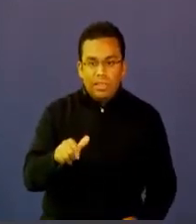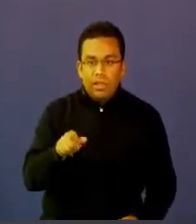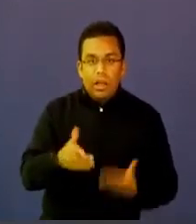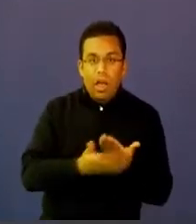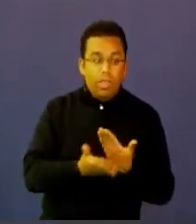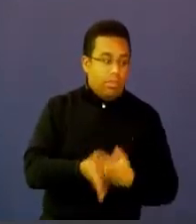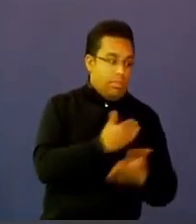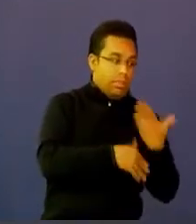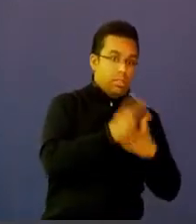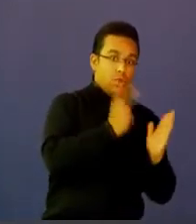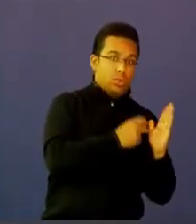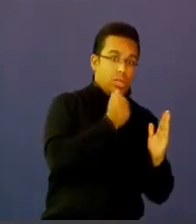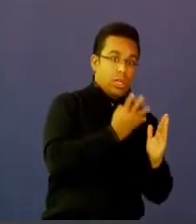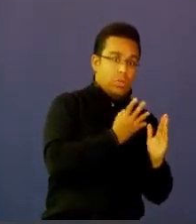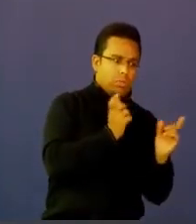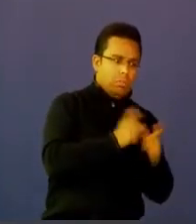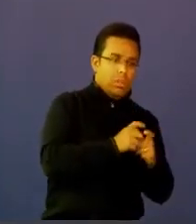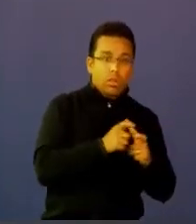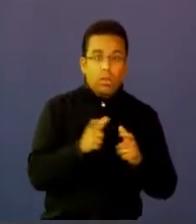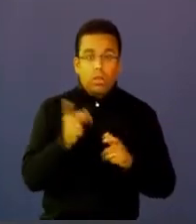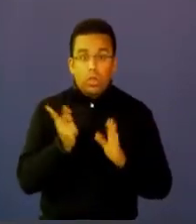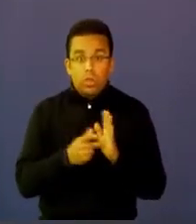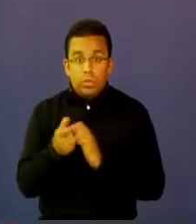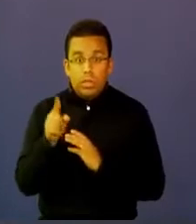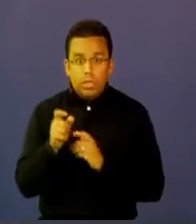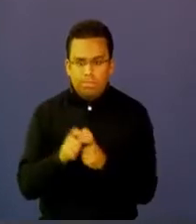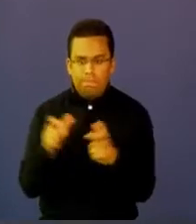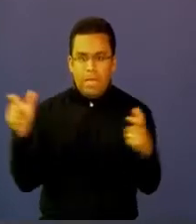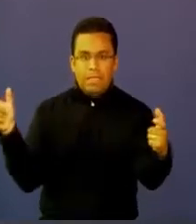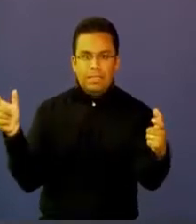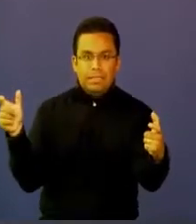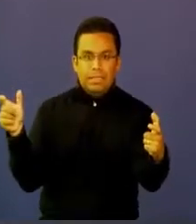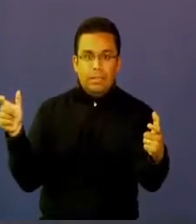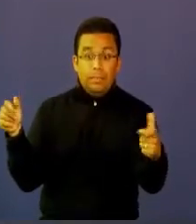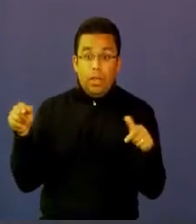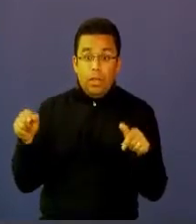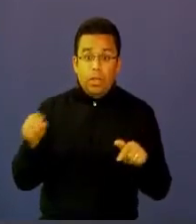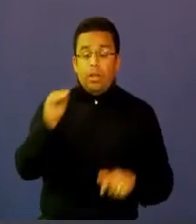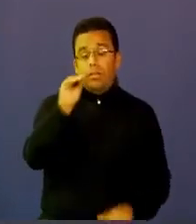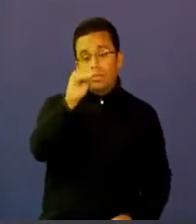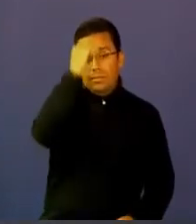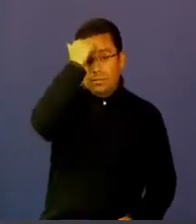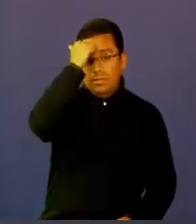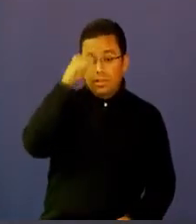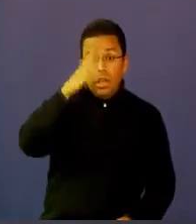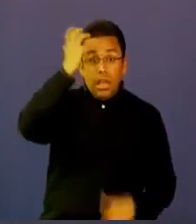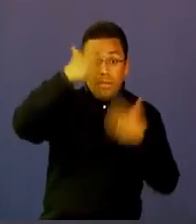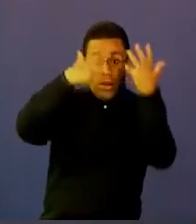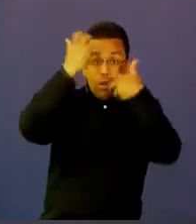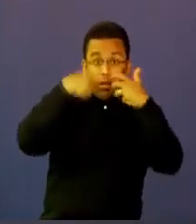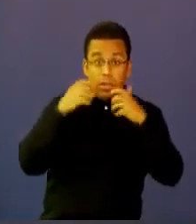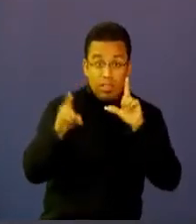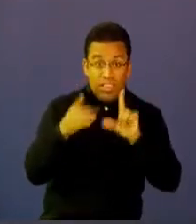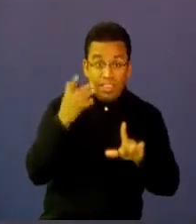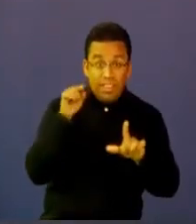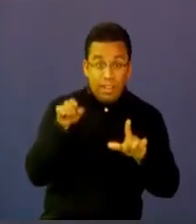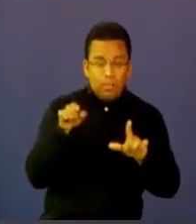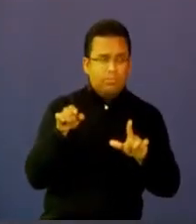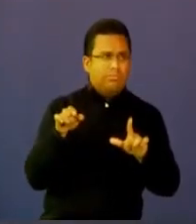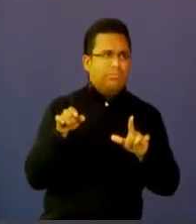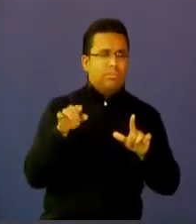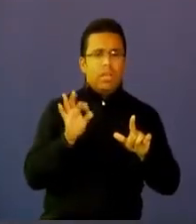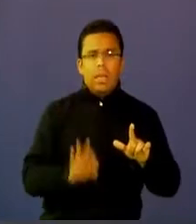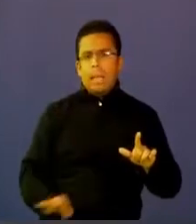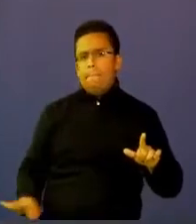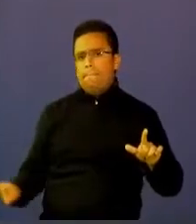en 2014. Eso nos lleva a reflexionar, docentes, que definitivamente la evaluación digital se ha vuelto totalmente